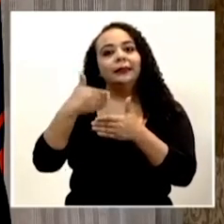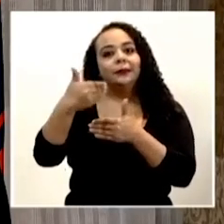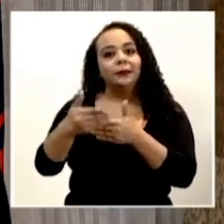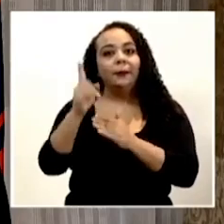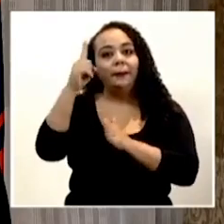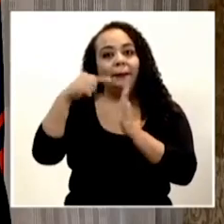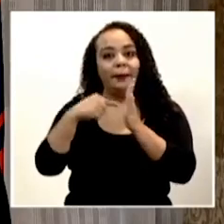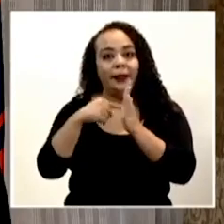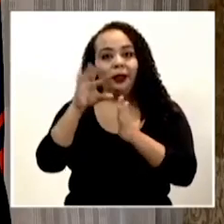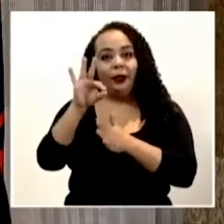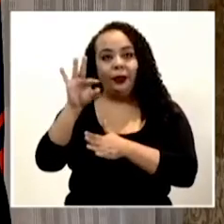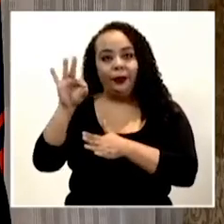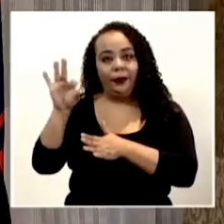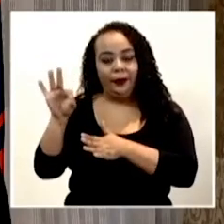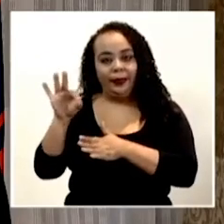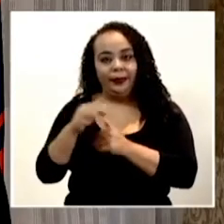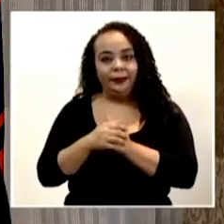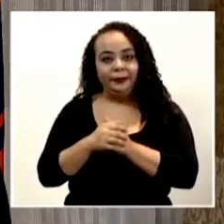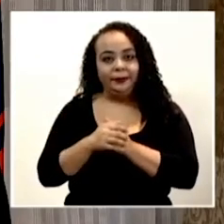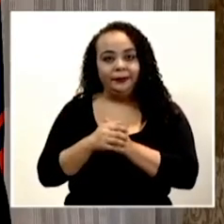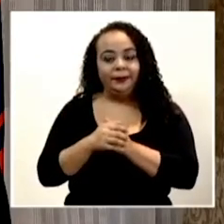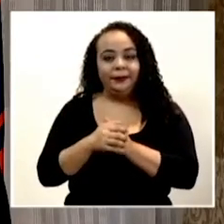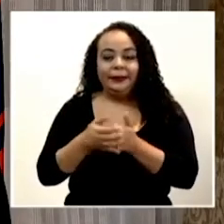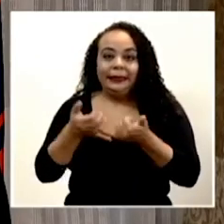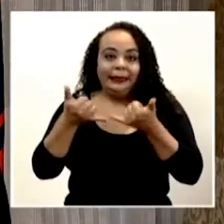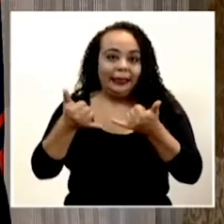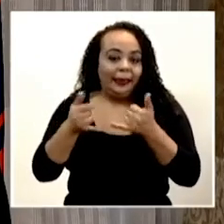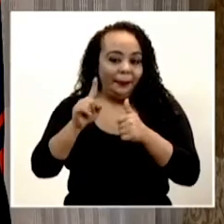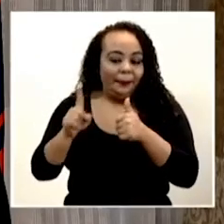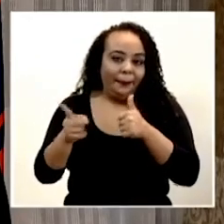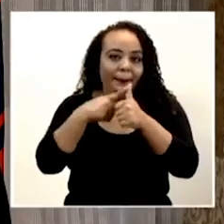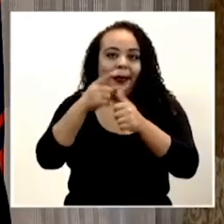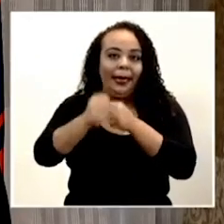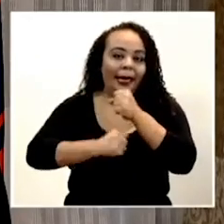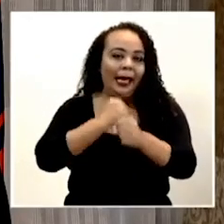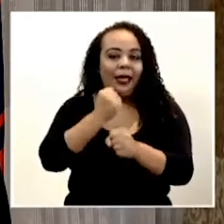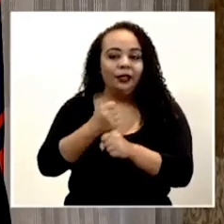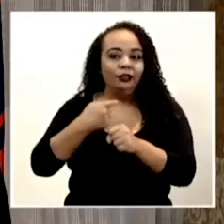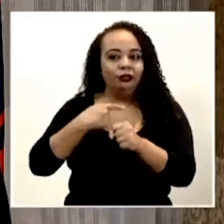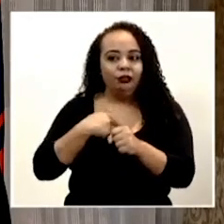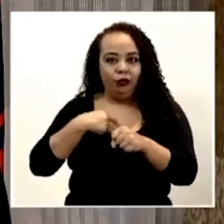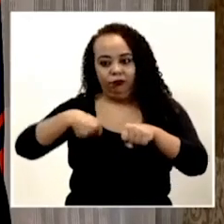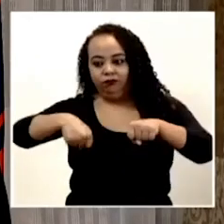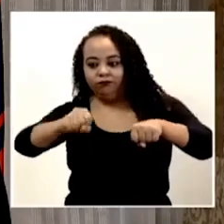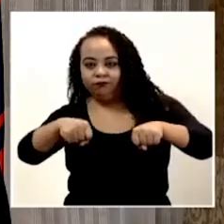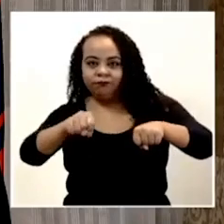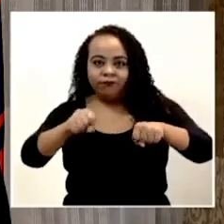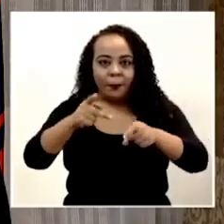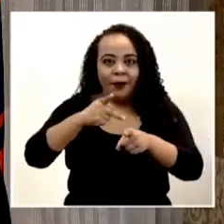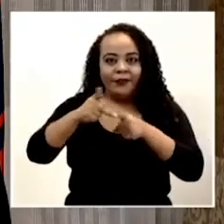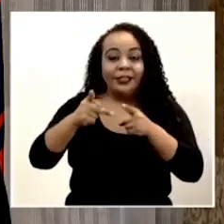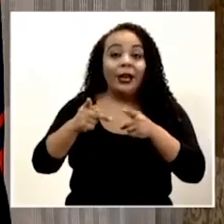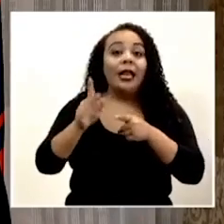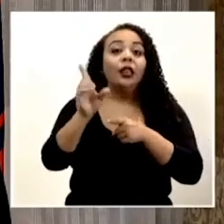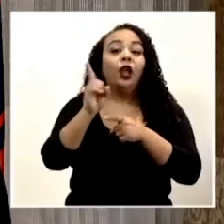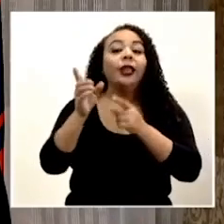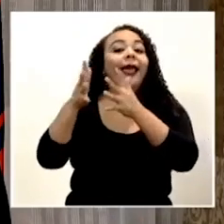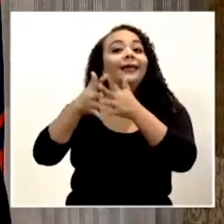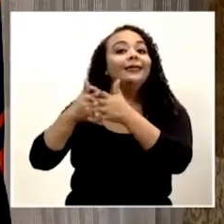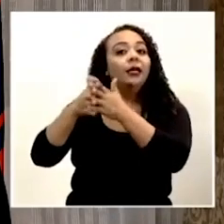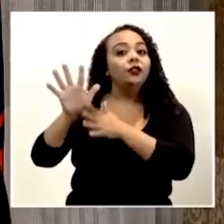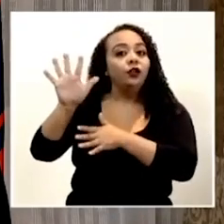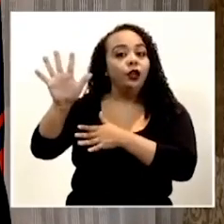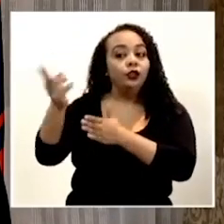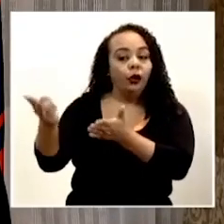en el 1999 fue ya el primer año en el que corrí a nivel profesional en Estados Unidos, pues,